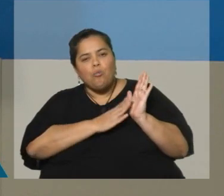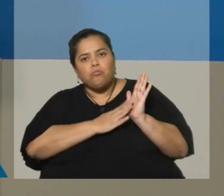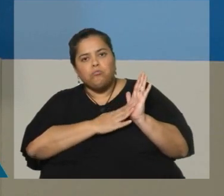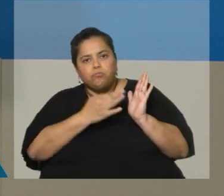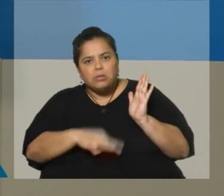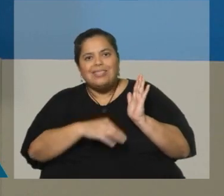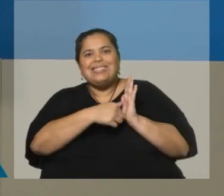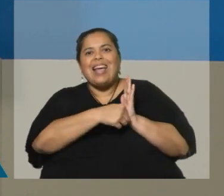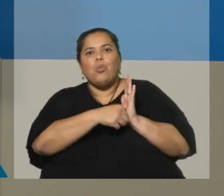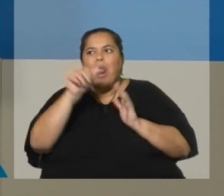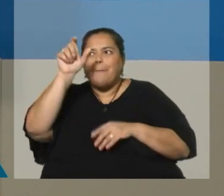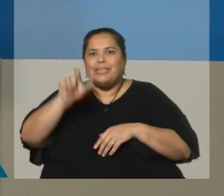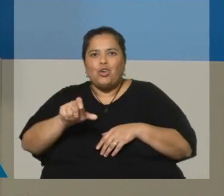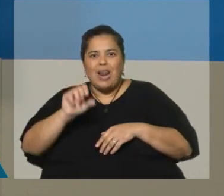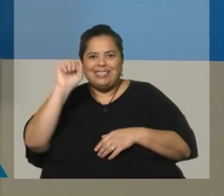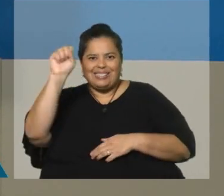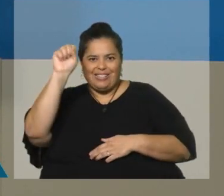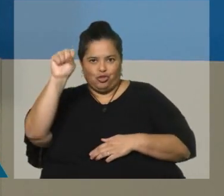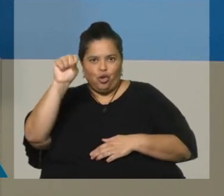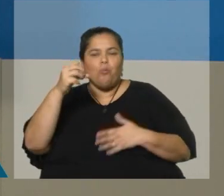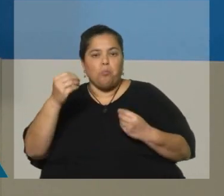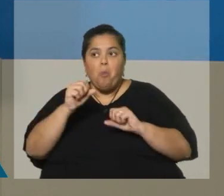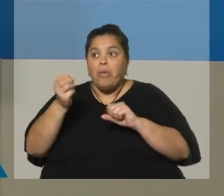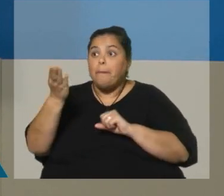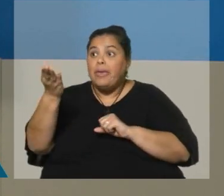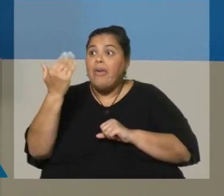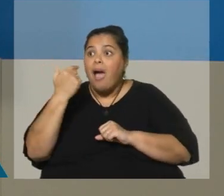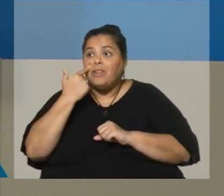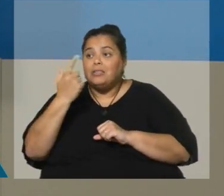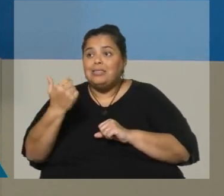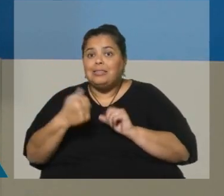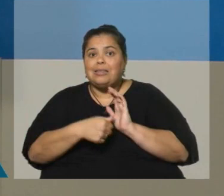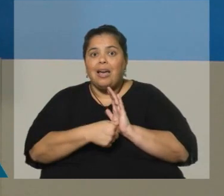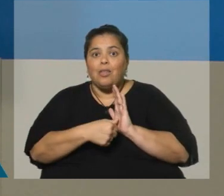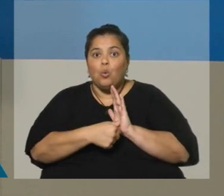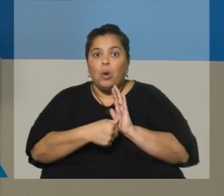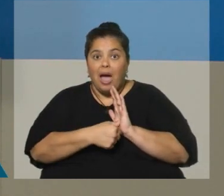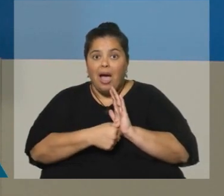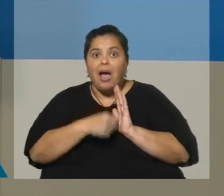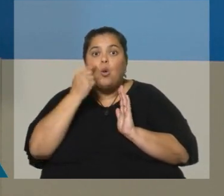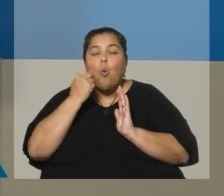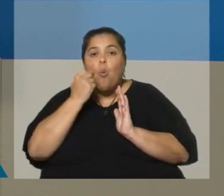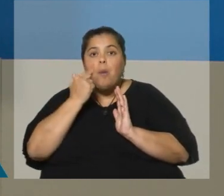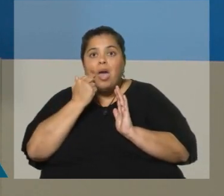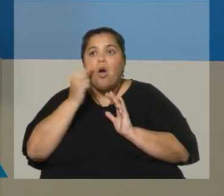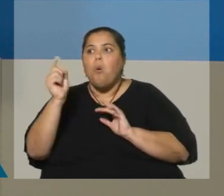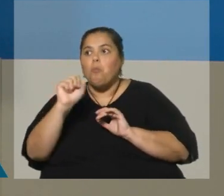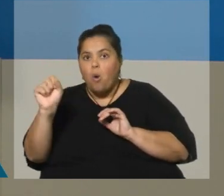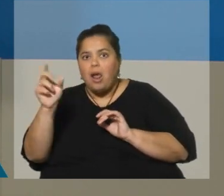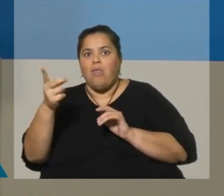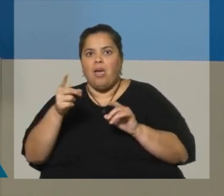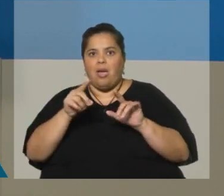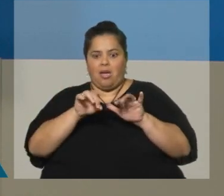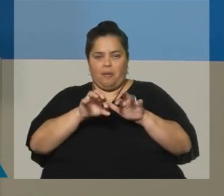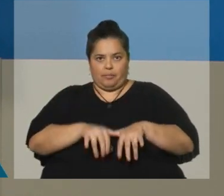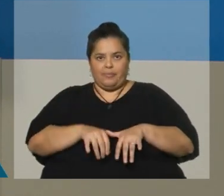recomendación es que, bueno, los ciudadanos le pidan, digamos, a los censistas el número de cédula y allí van a tener el